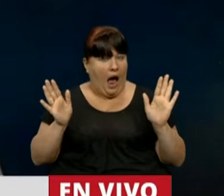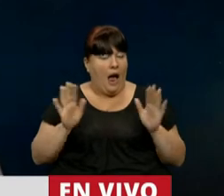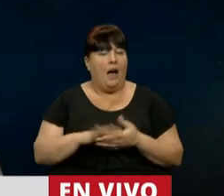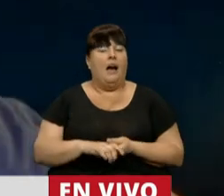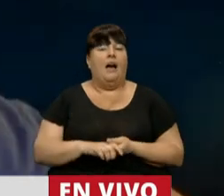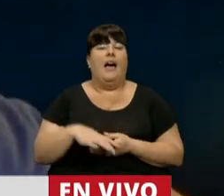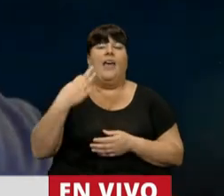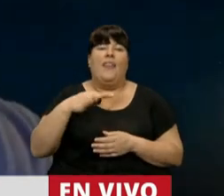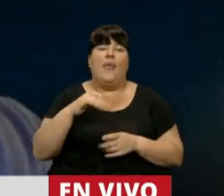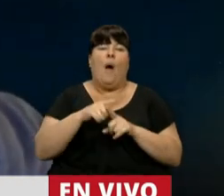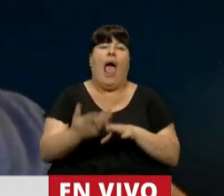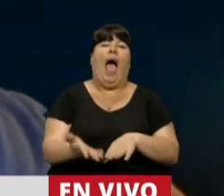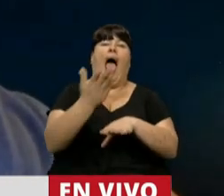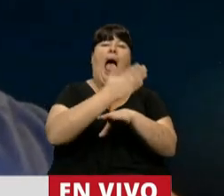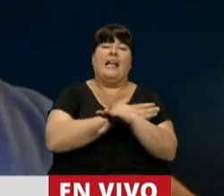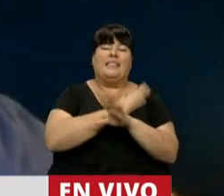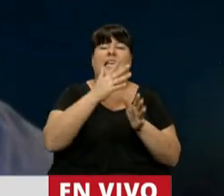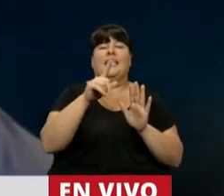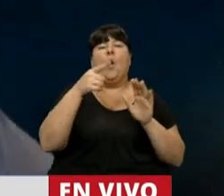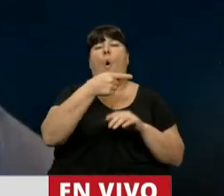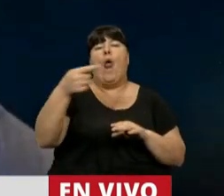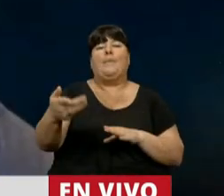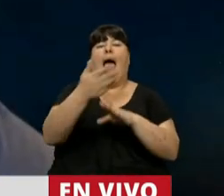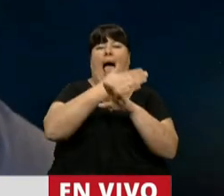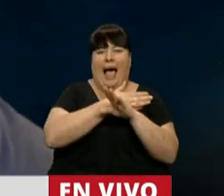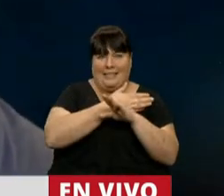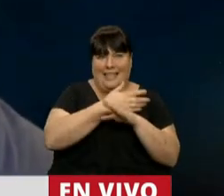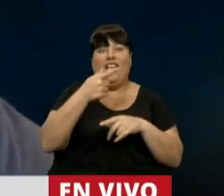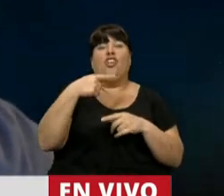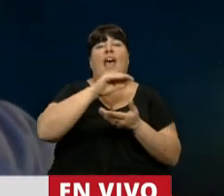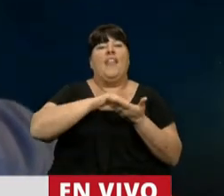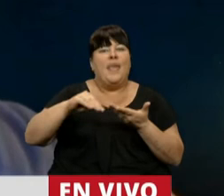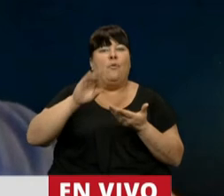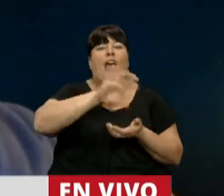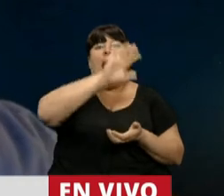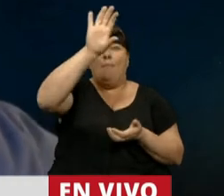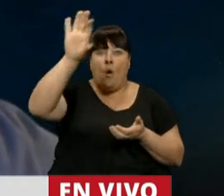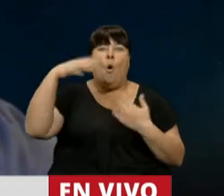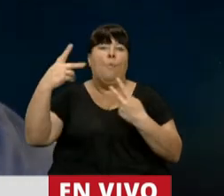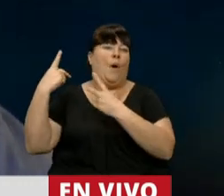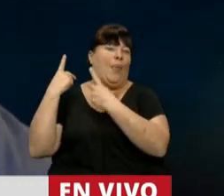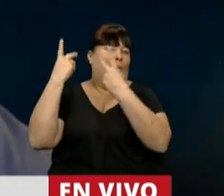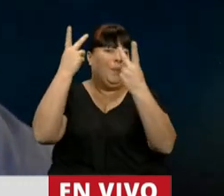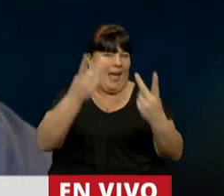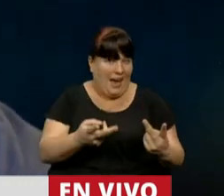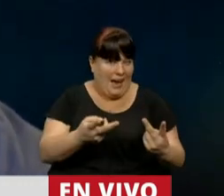hacerlo con una anticipación de no menos de siete días, frente a lo cual los diputados del interior podríamos haber